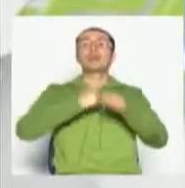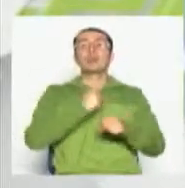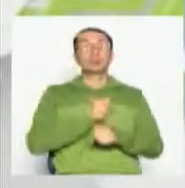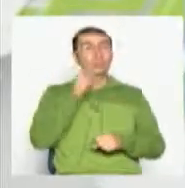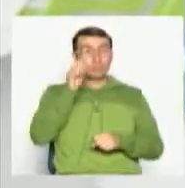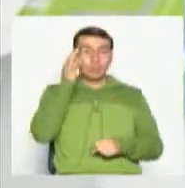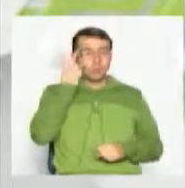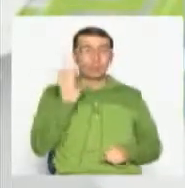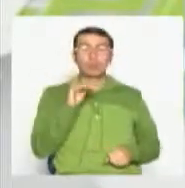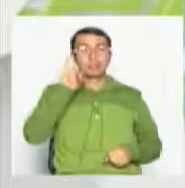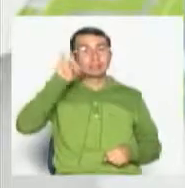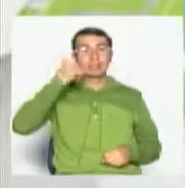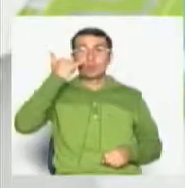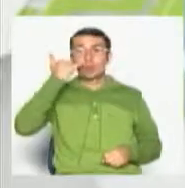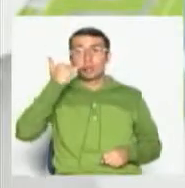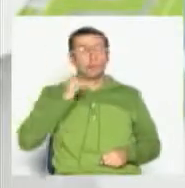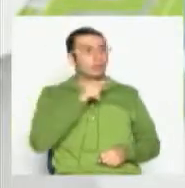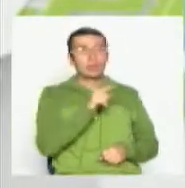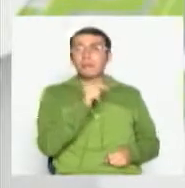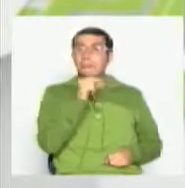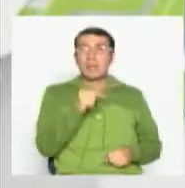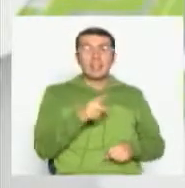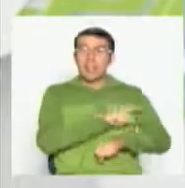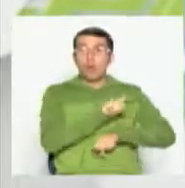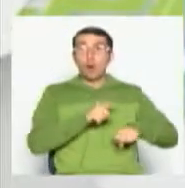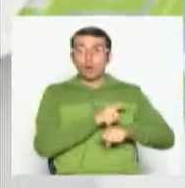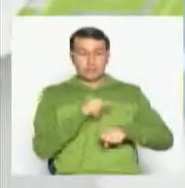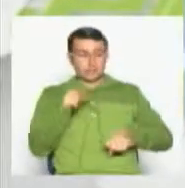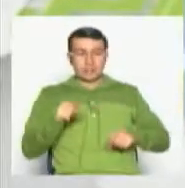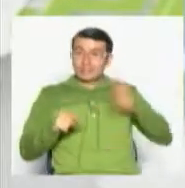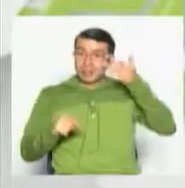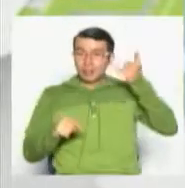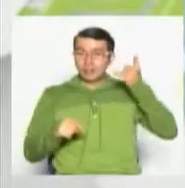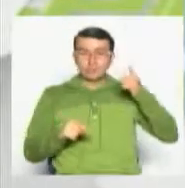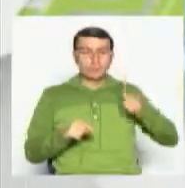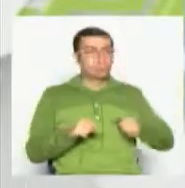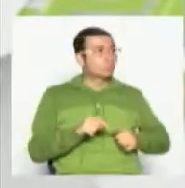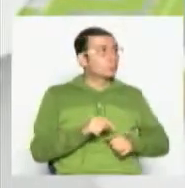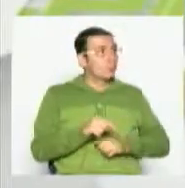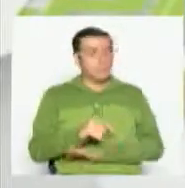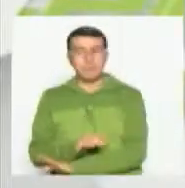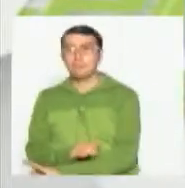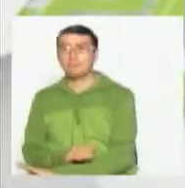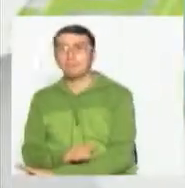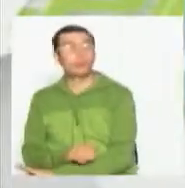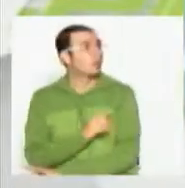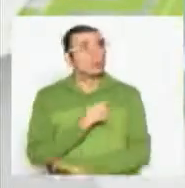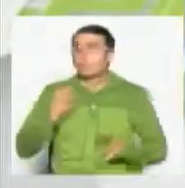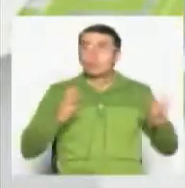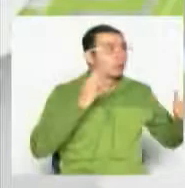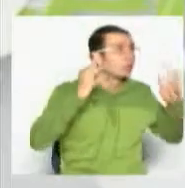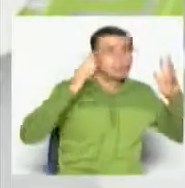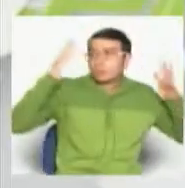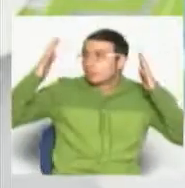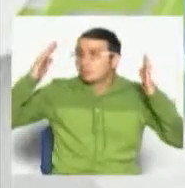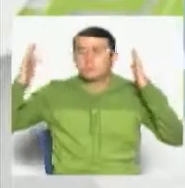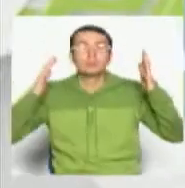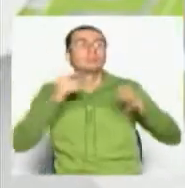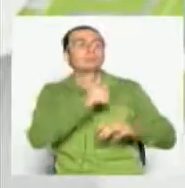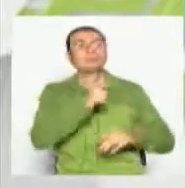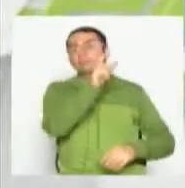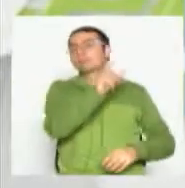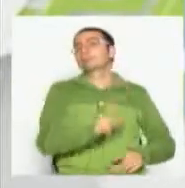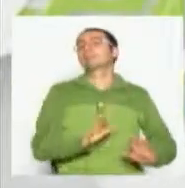celular media hora y usted lo ve casi convulsionando, ¿cierto? Y no puede ser así, ¿cierto? O sea, no podemos desplazar,